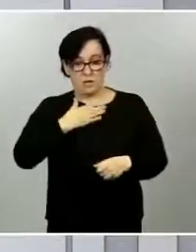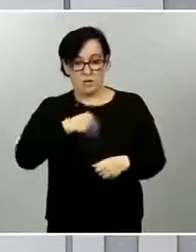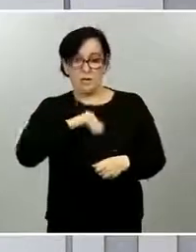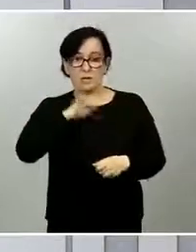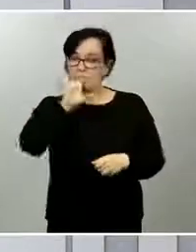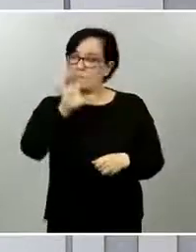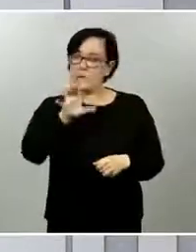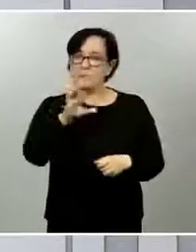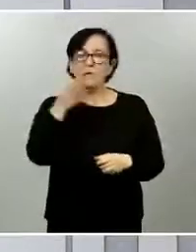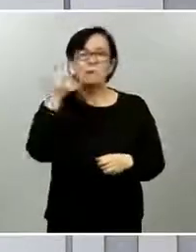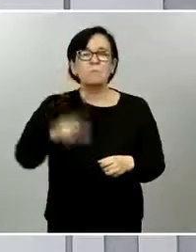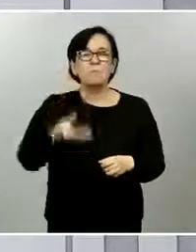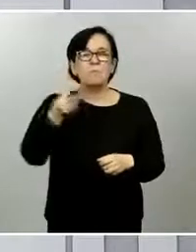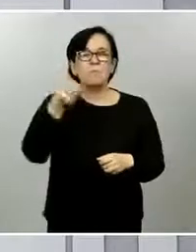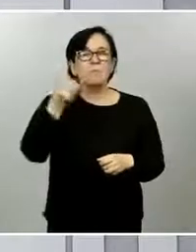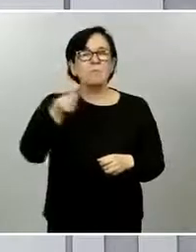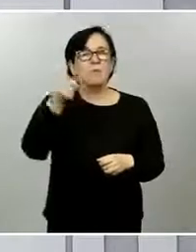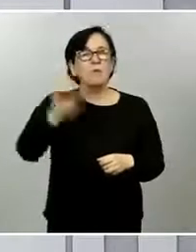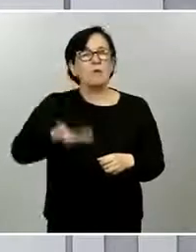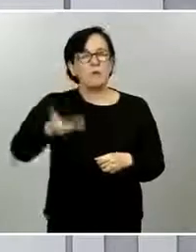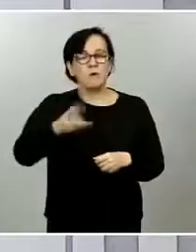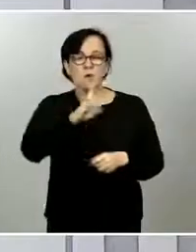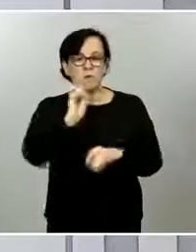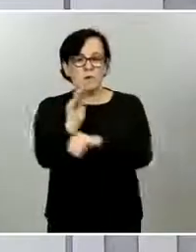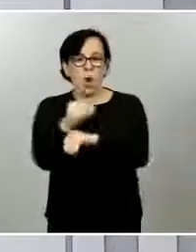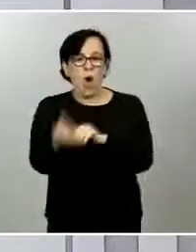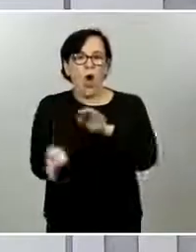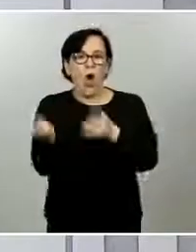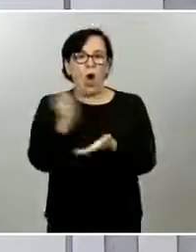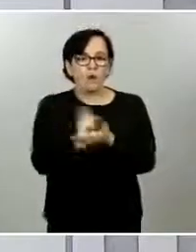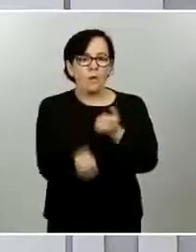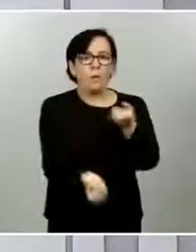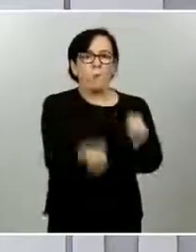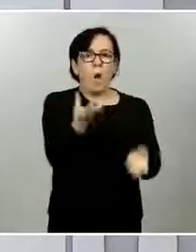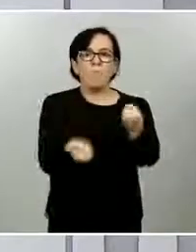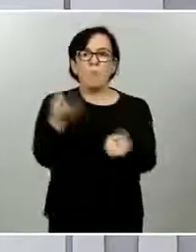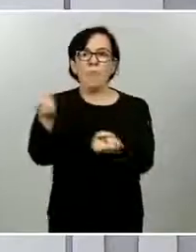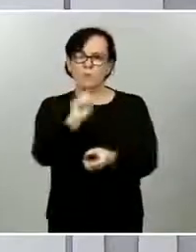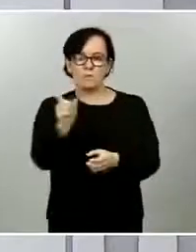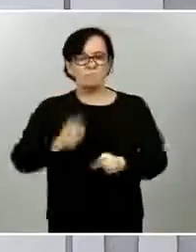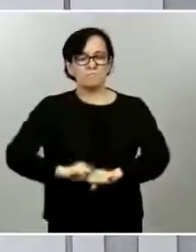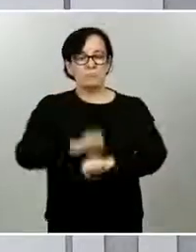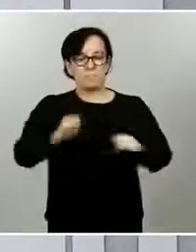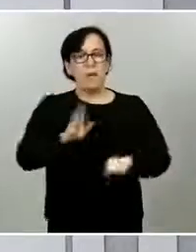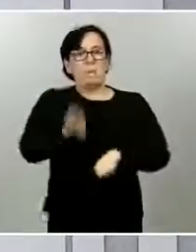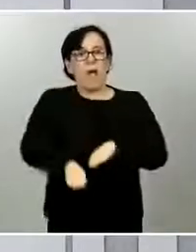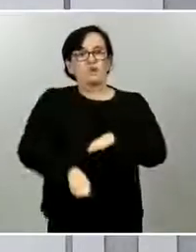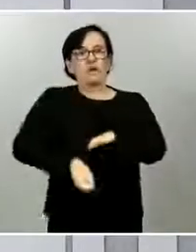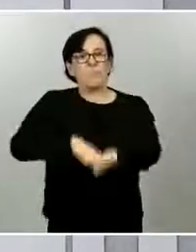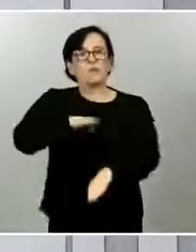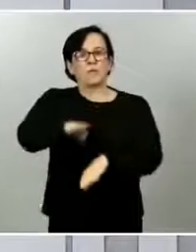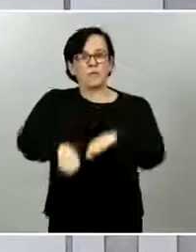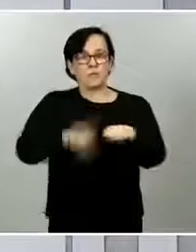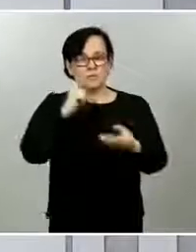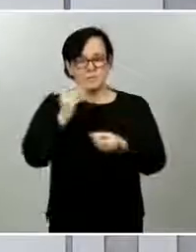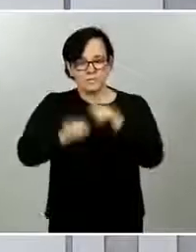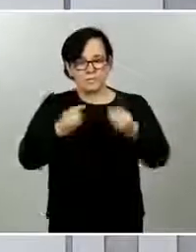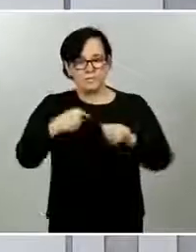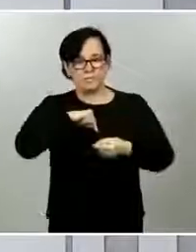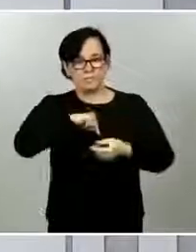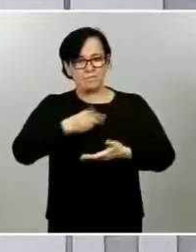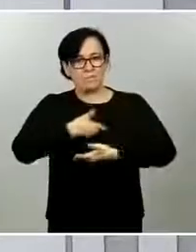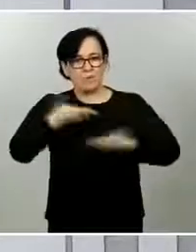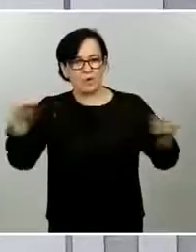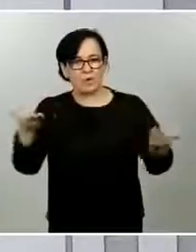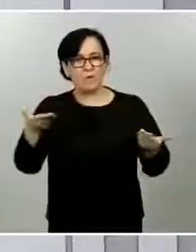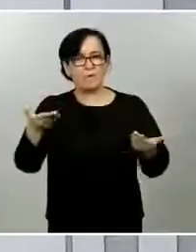vamos a llegar antes por correr de forma precipitada, todo lo contrario, para la recuperación económica de nuestro país. Es muy importante